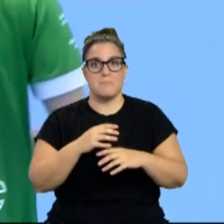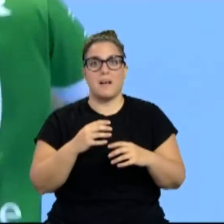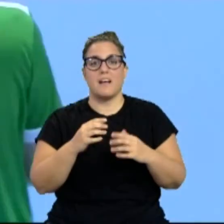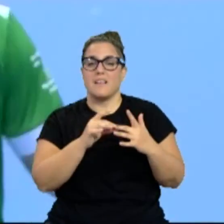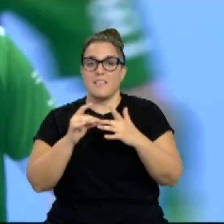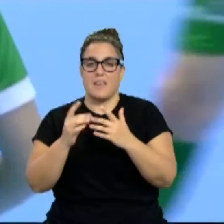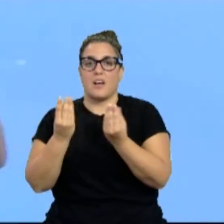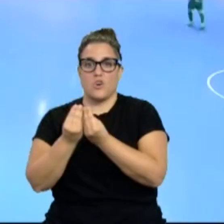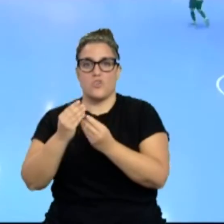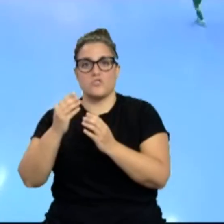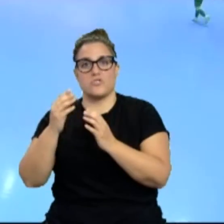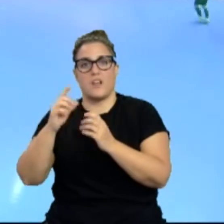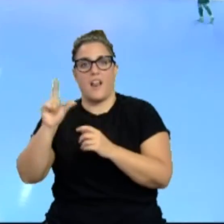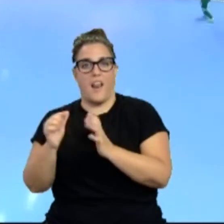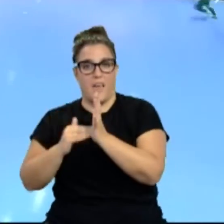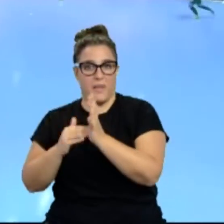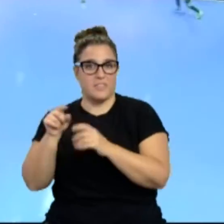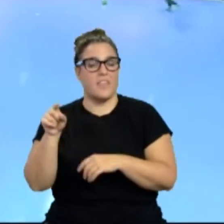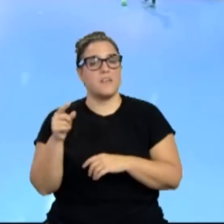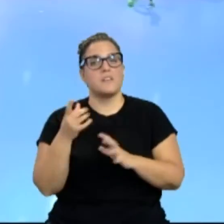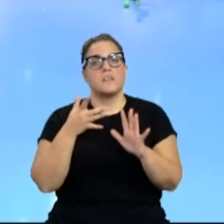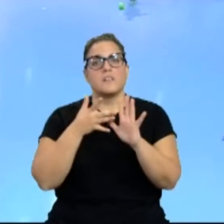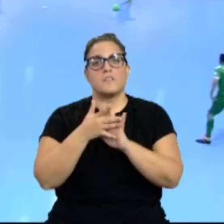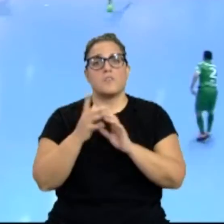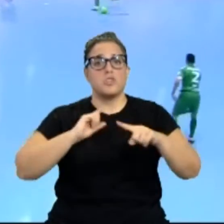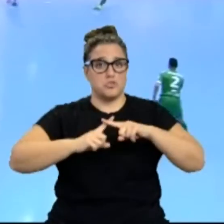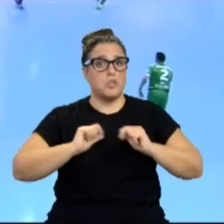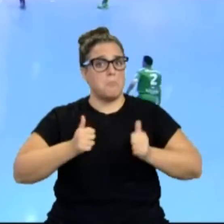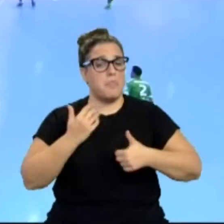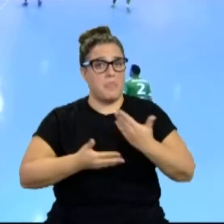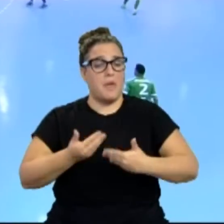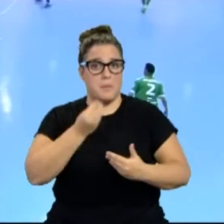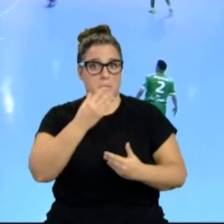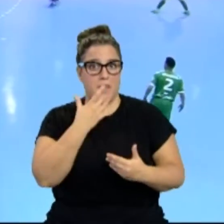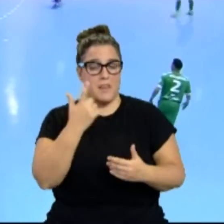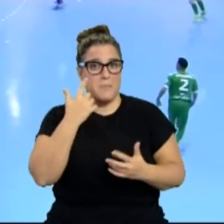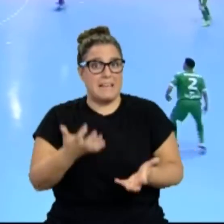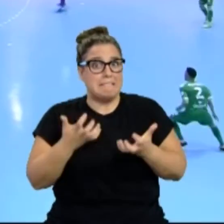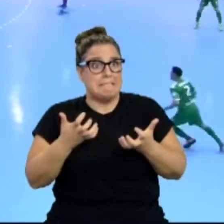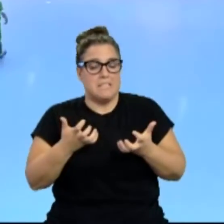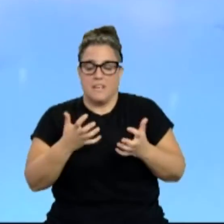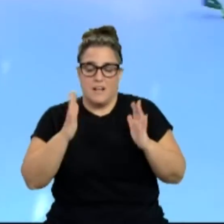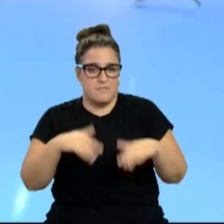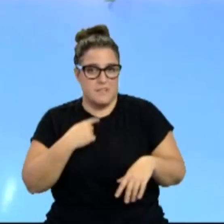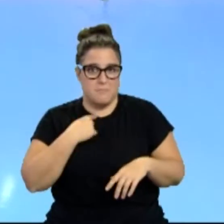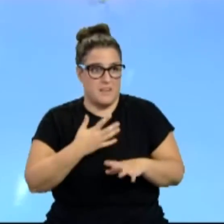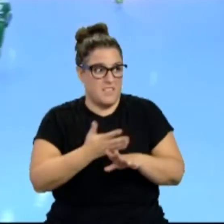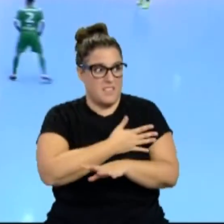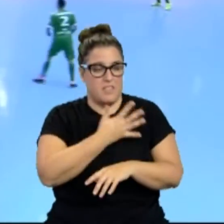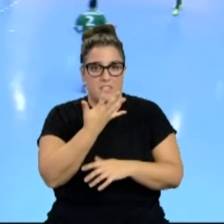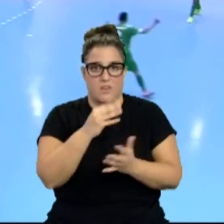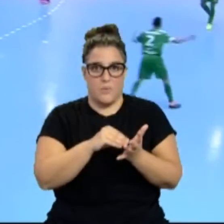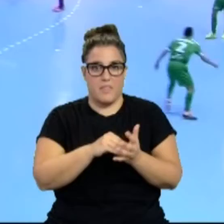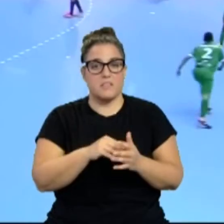con el Levante. Sota arrancó bien buscando la segunda victoria consecutiva tras cinco partidos sin ganar. Y así encontró el